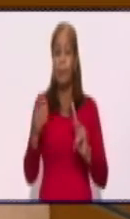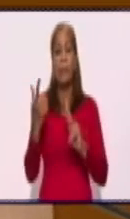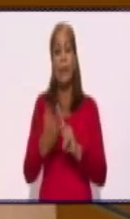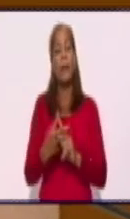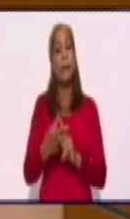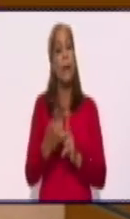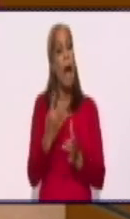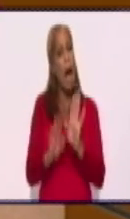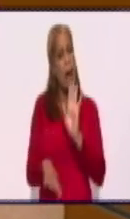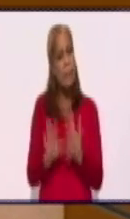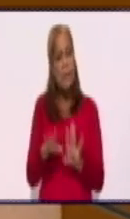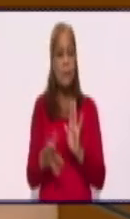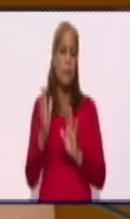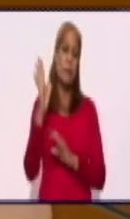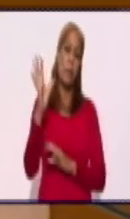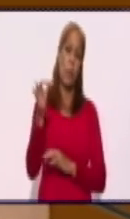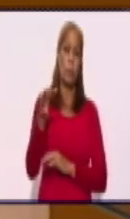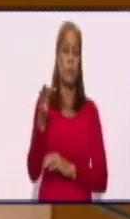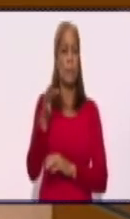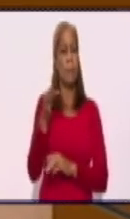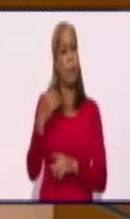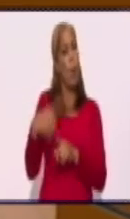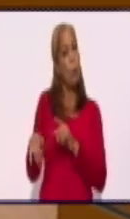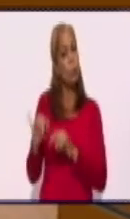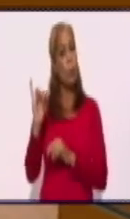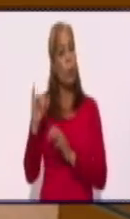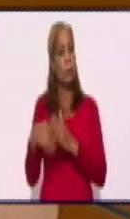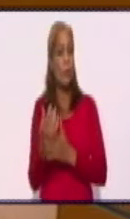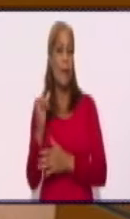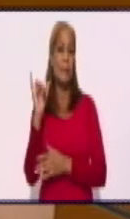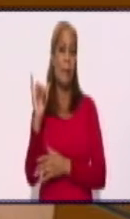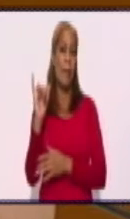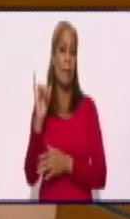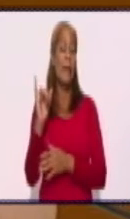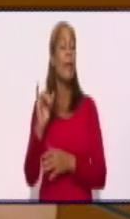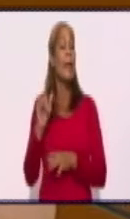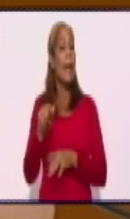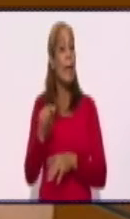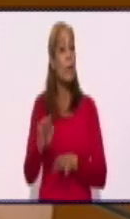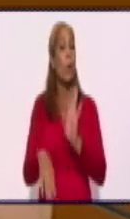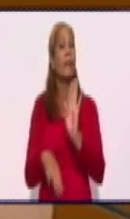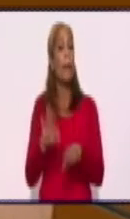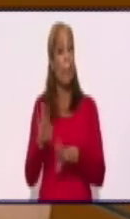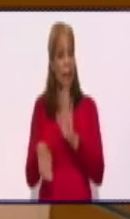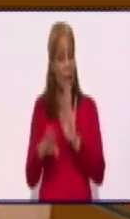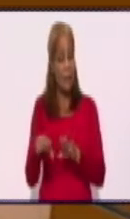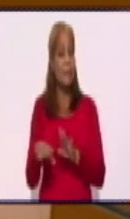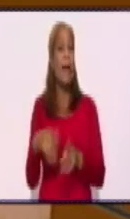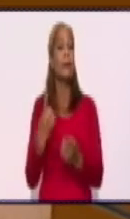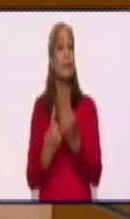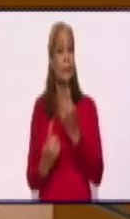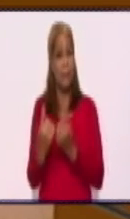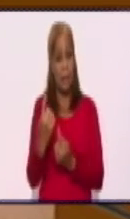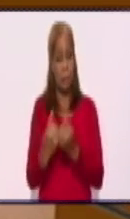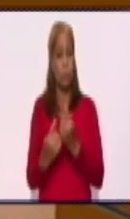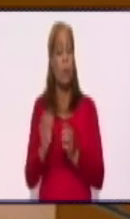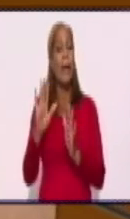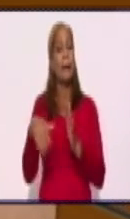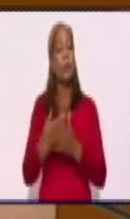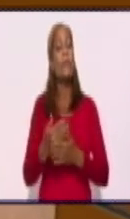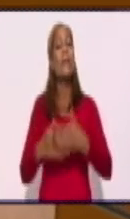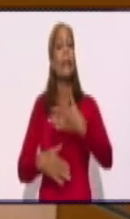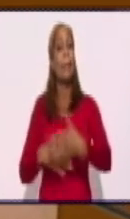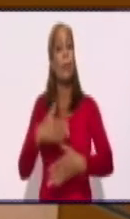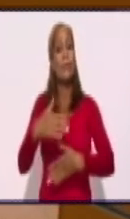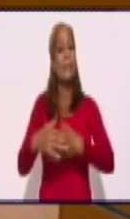municipios, otro día salen 6, otro día salen 7, eso está en dependencia, como siempre yo he aclarado, del procesamiento de las